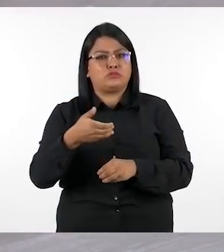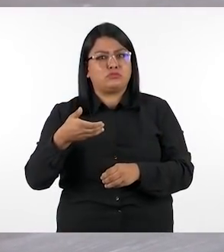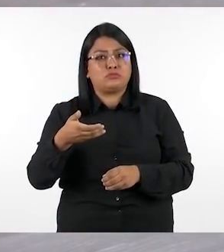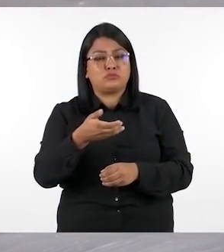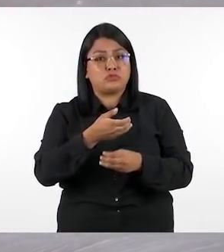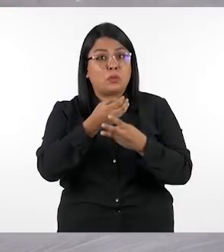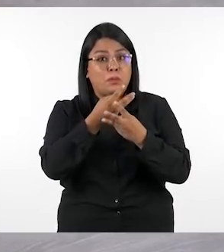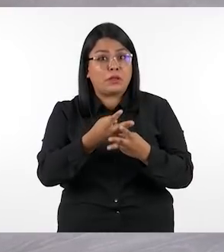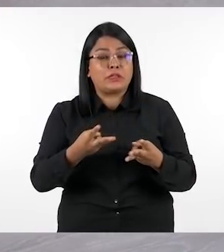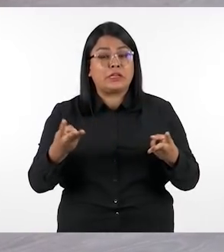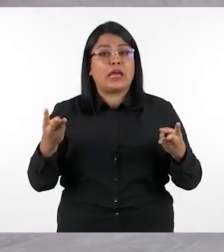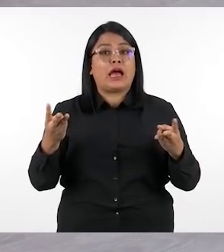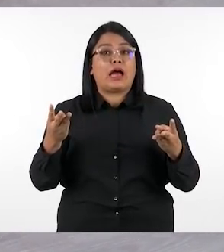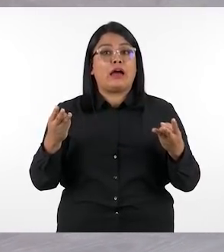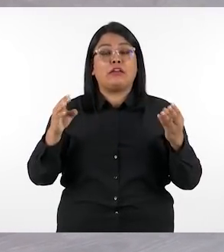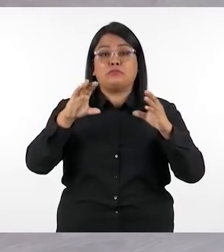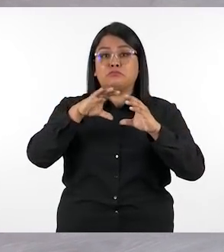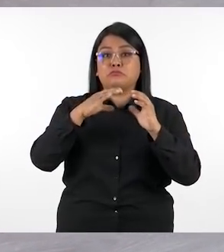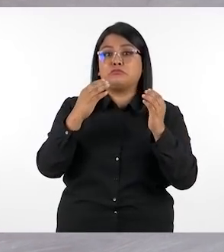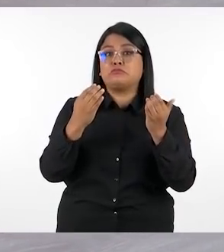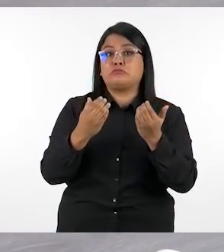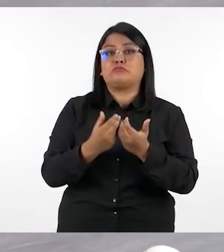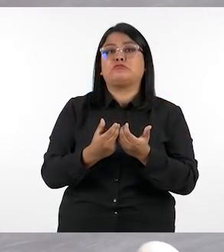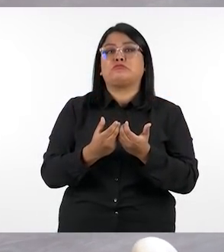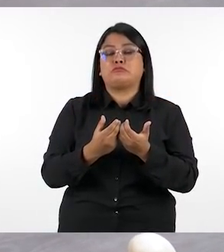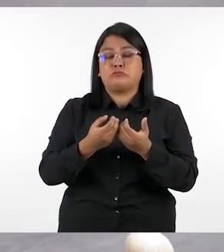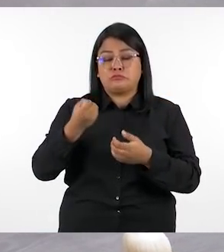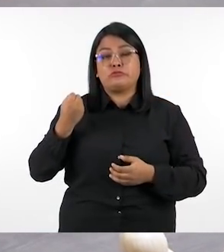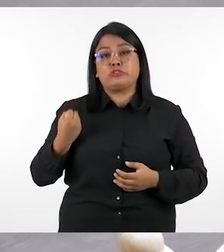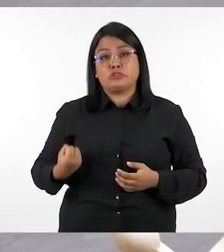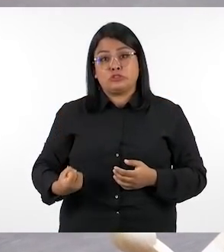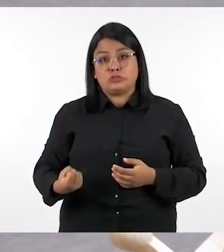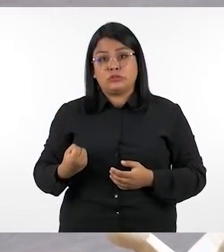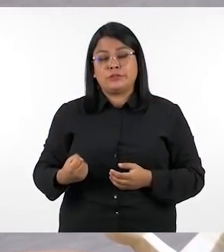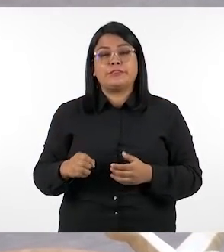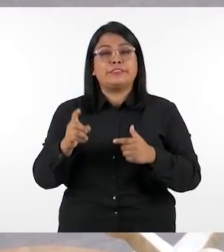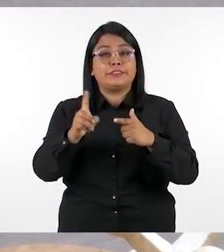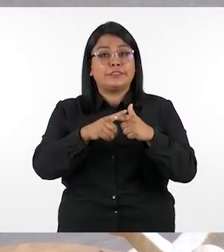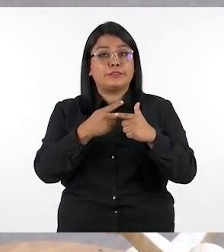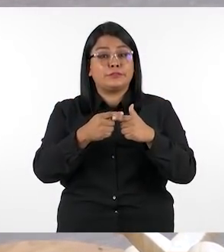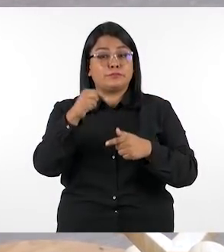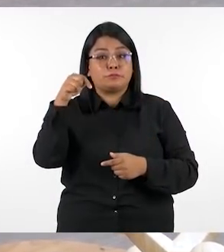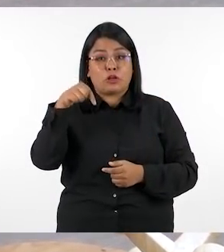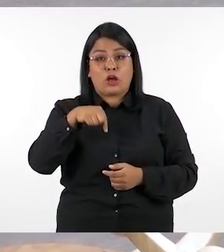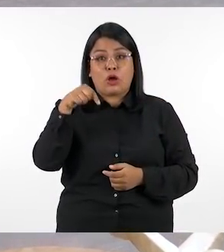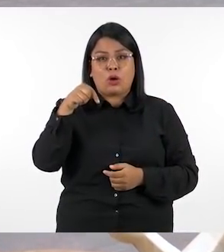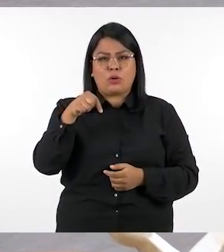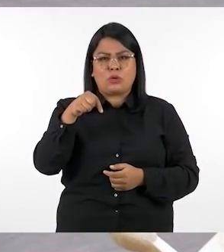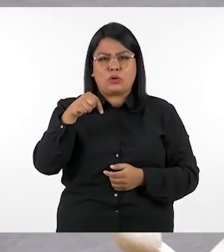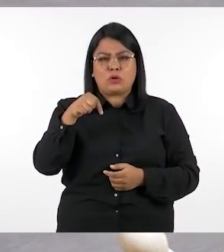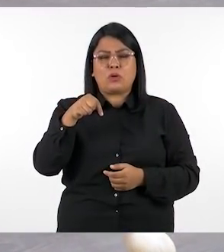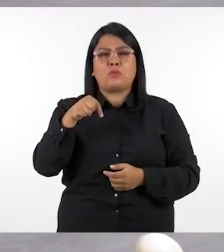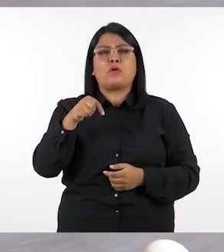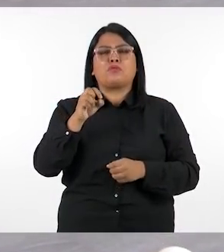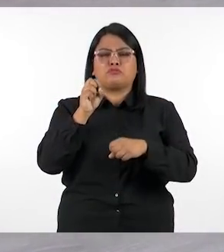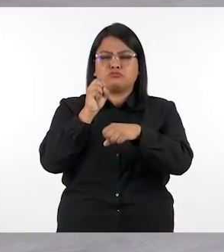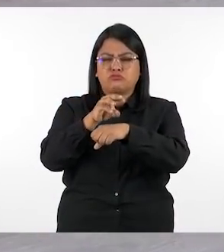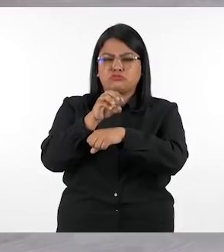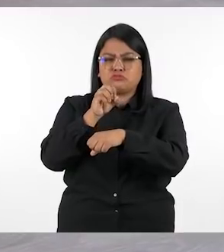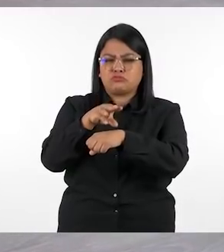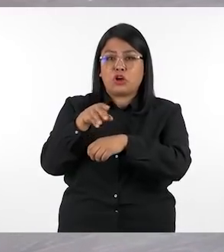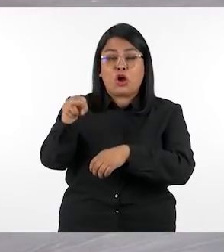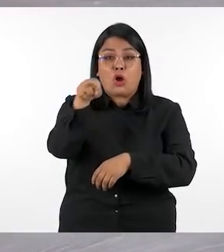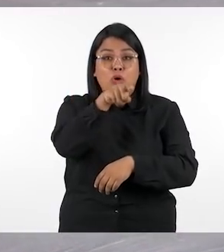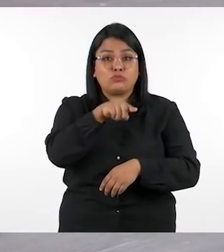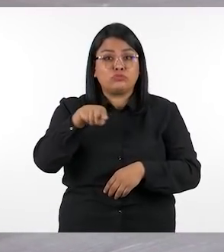desde nuestros materiales hasta nuestras clases con nuestros estudiantes así que este espacio es para